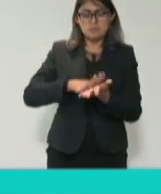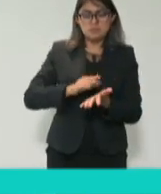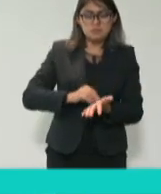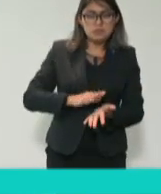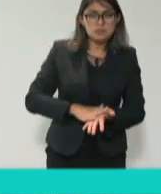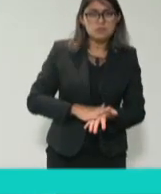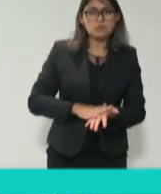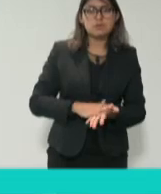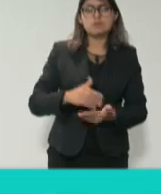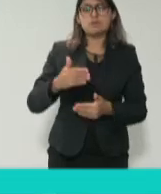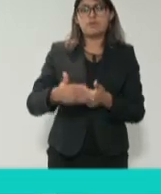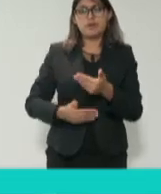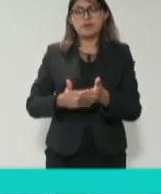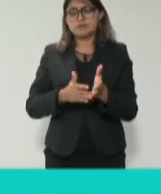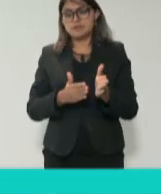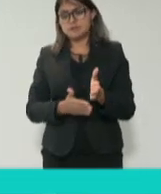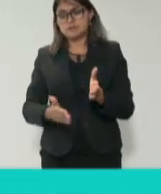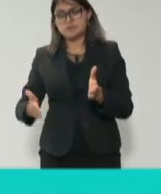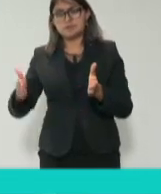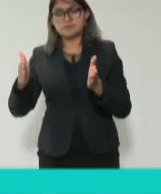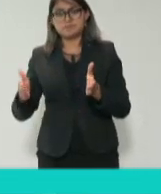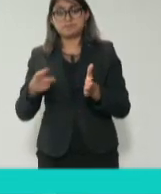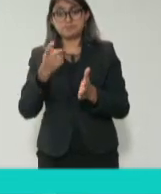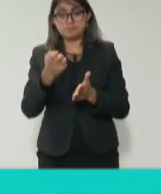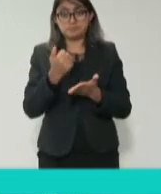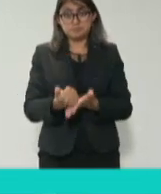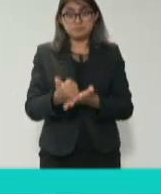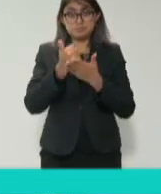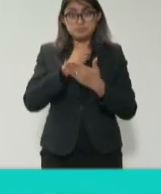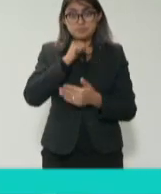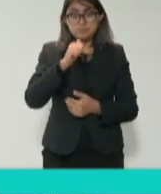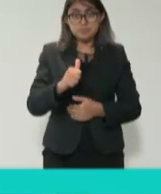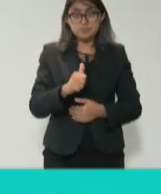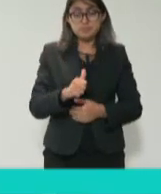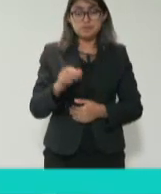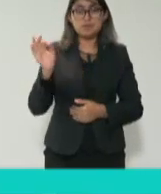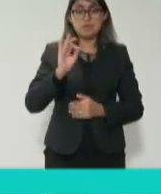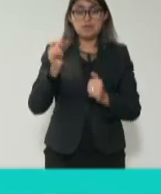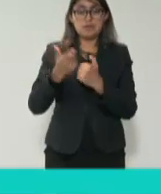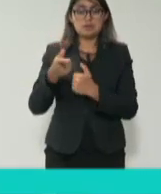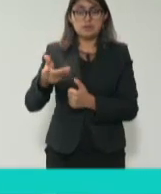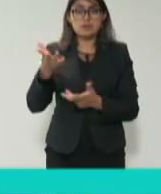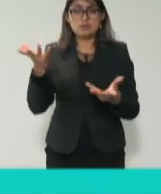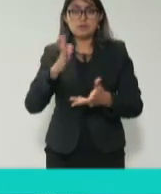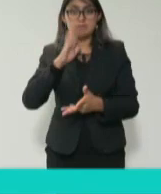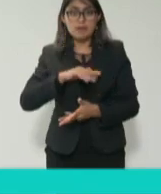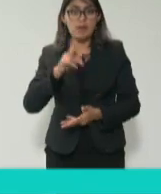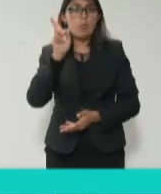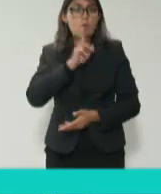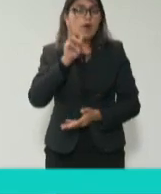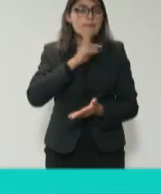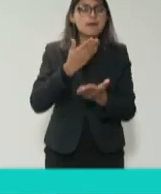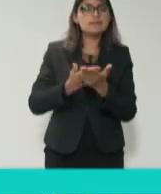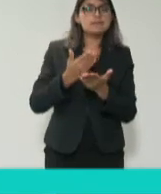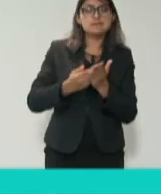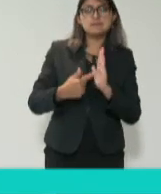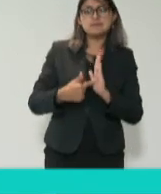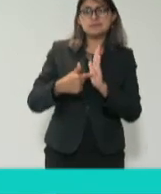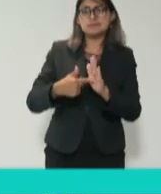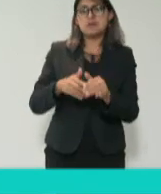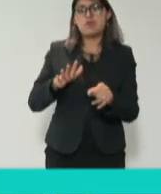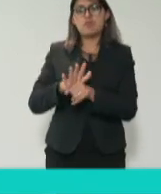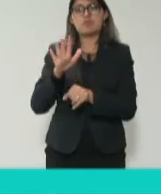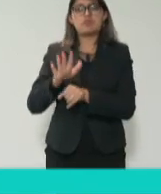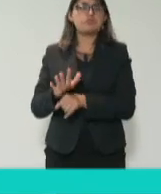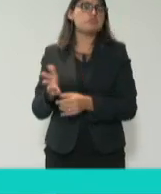que no nos va a dar herramientas y elementos para que en caso de conductas desviadas haya pruebas suficientes. Y esto a lo largo de la administración